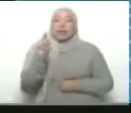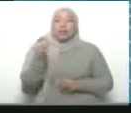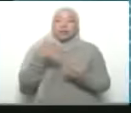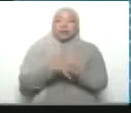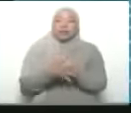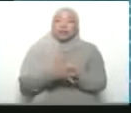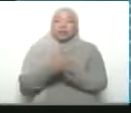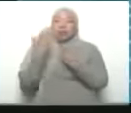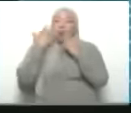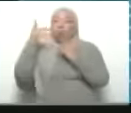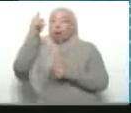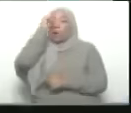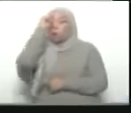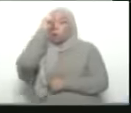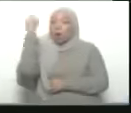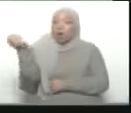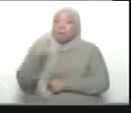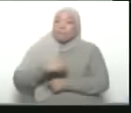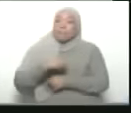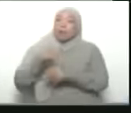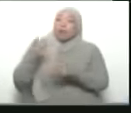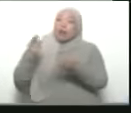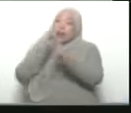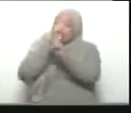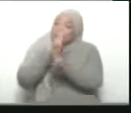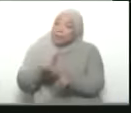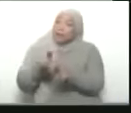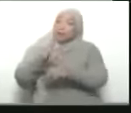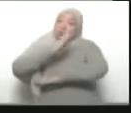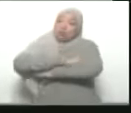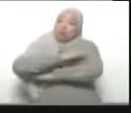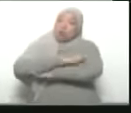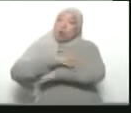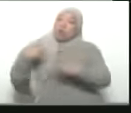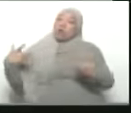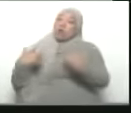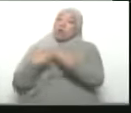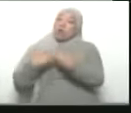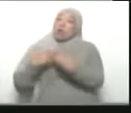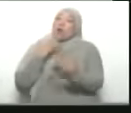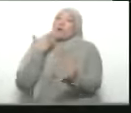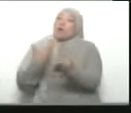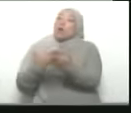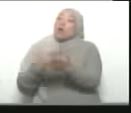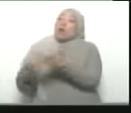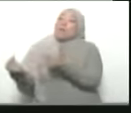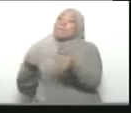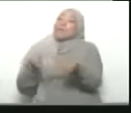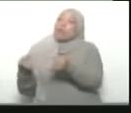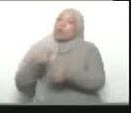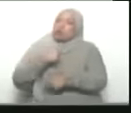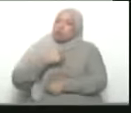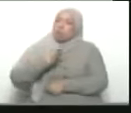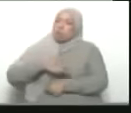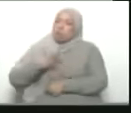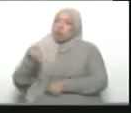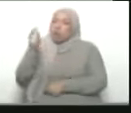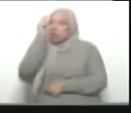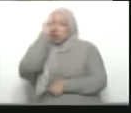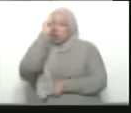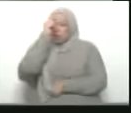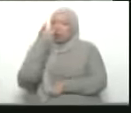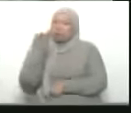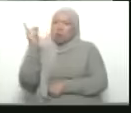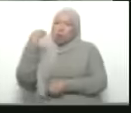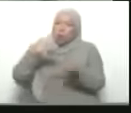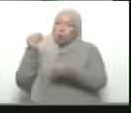Erdogan insta a Hamas e Israel a respetar la moral de la guerra y propone ser mediador ¿qué dice esa noticia?